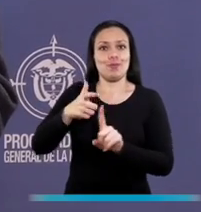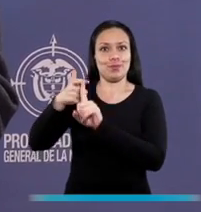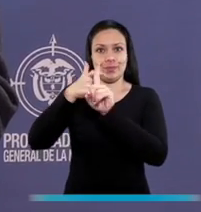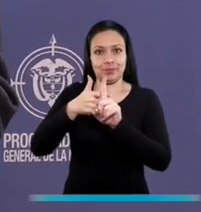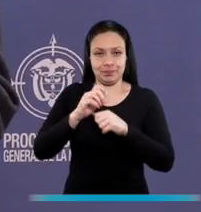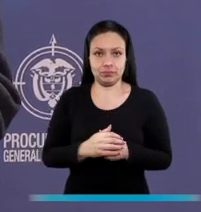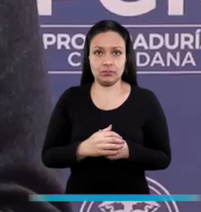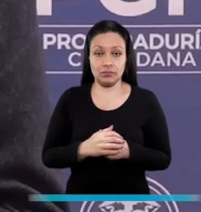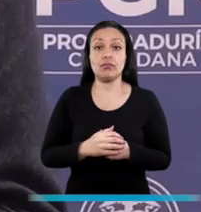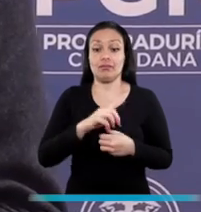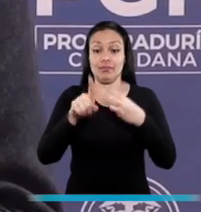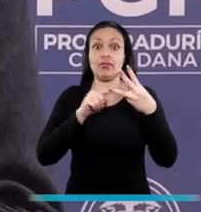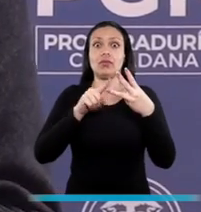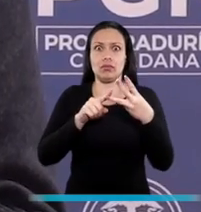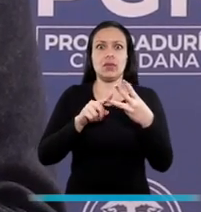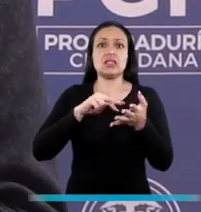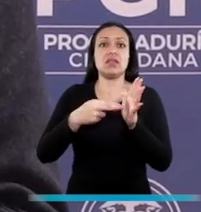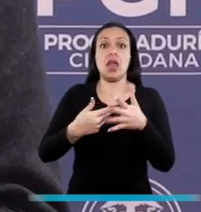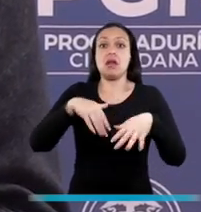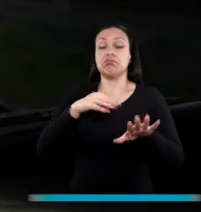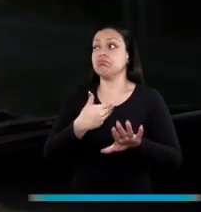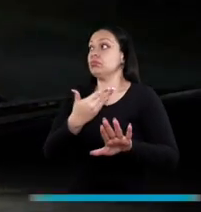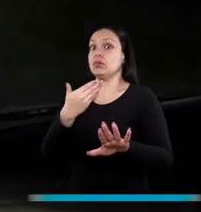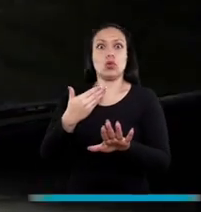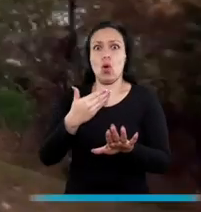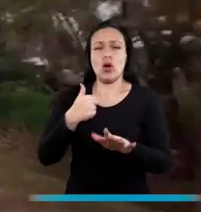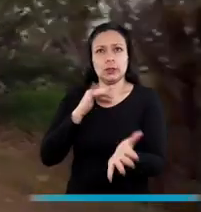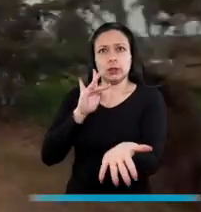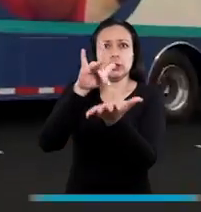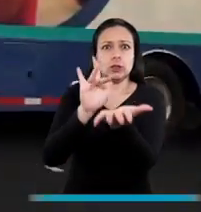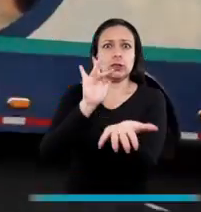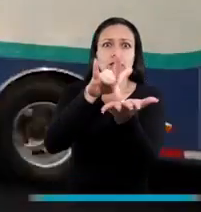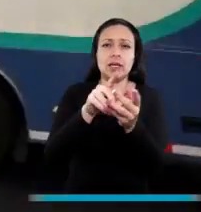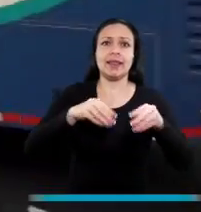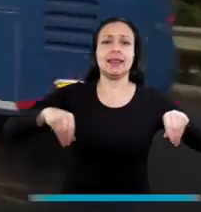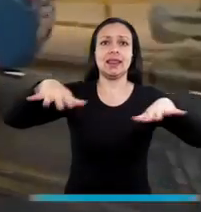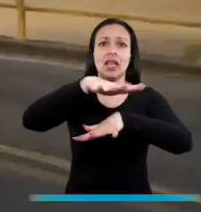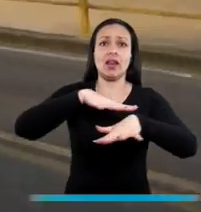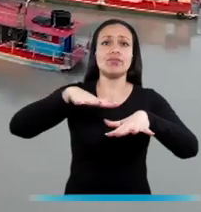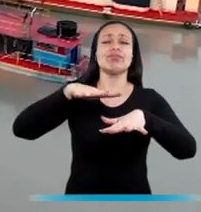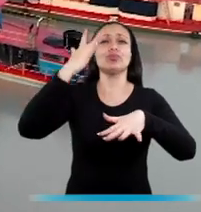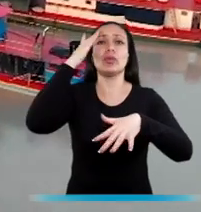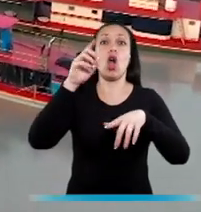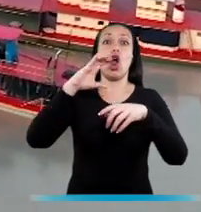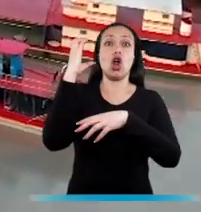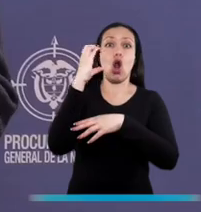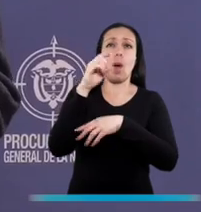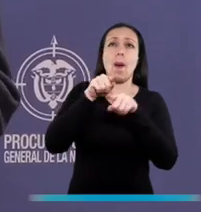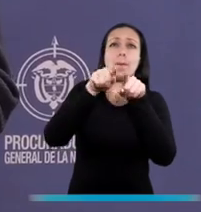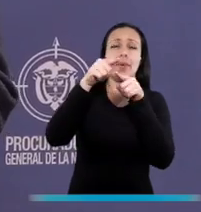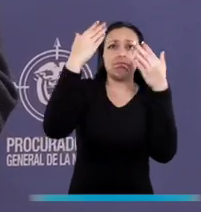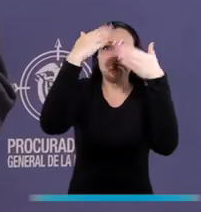acciones de la Procuraduría. Y tercero, con los pies en los territorios, porque la mayoría de las víctimas están precisamente en la otra